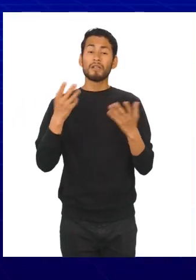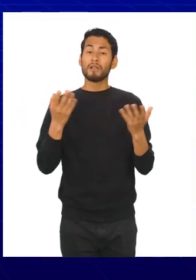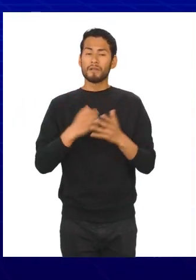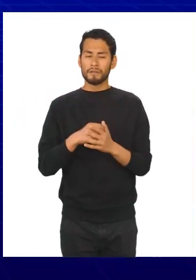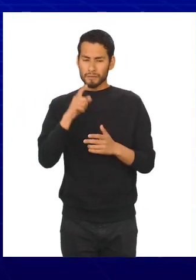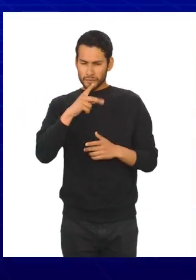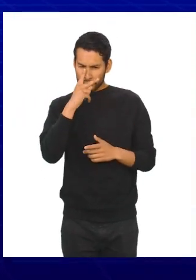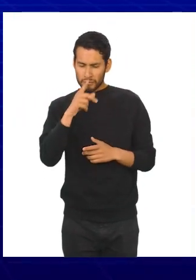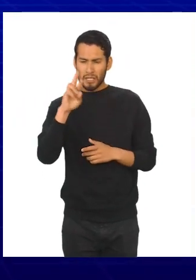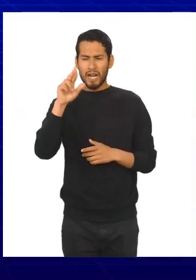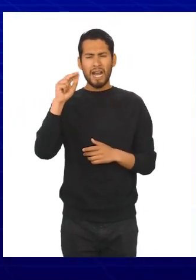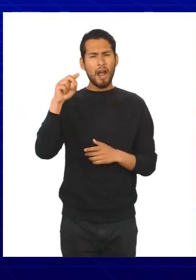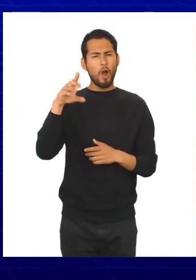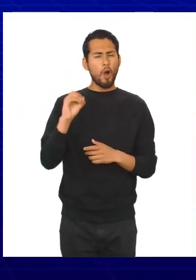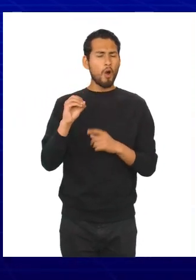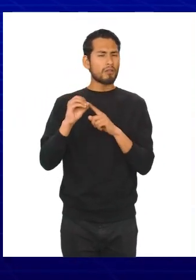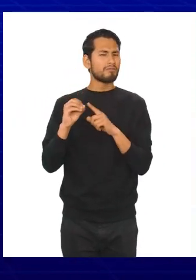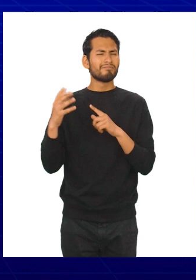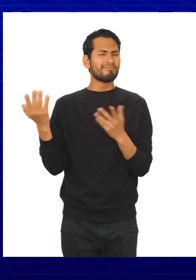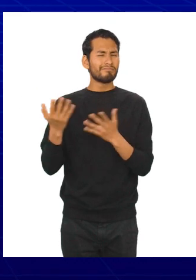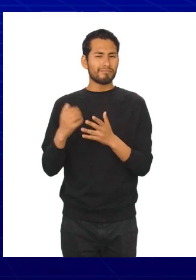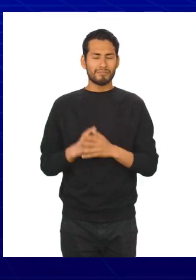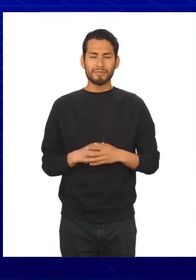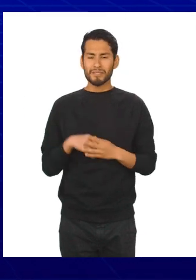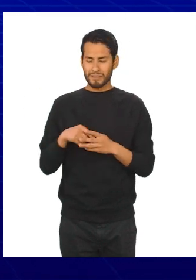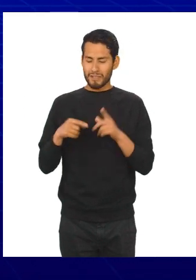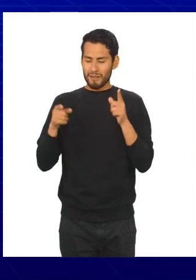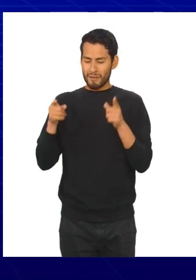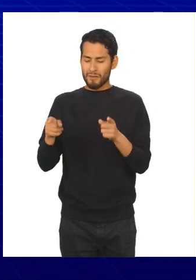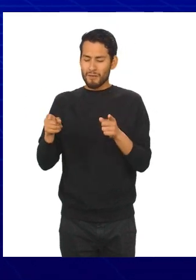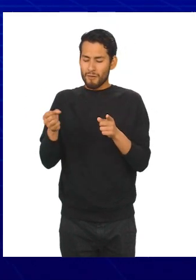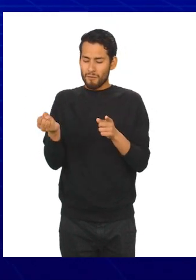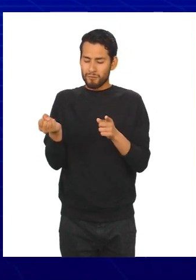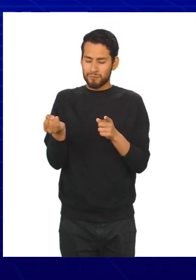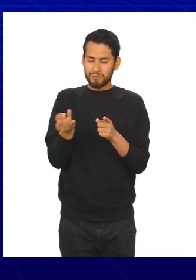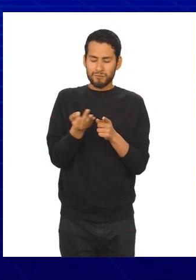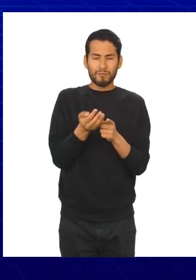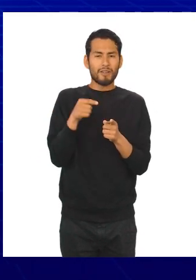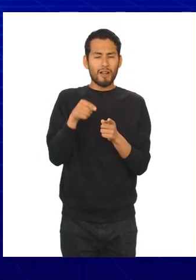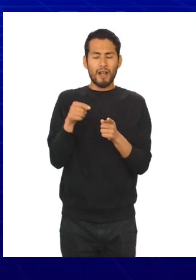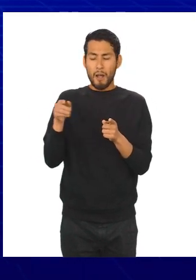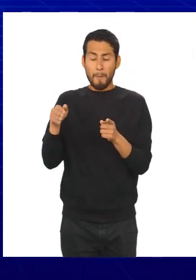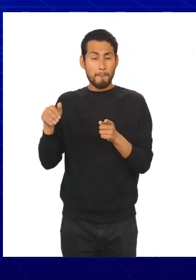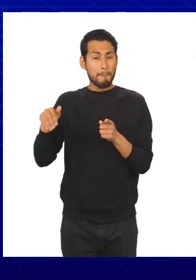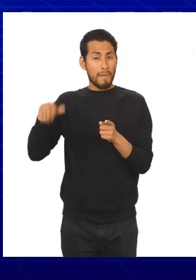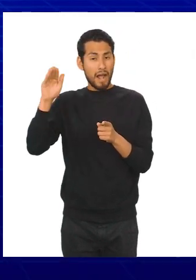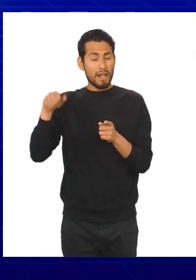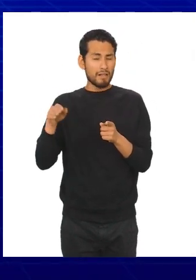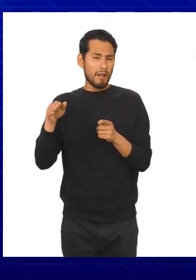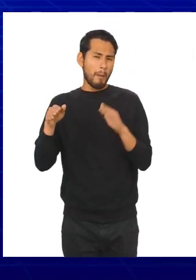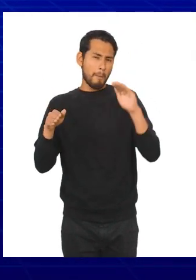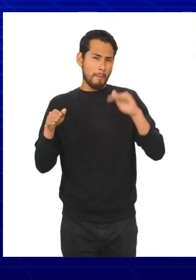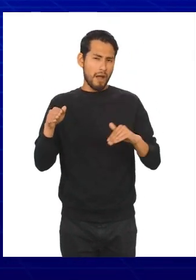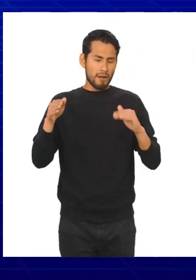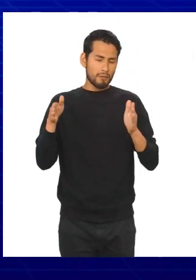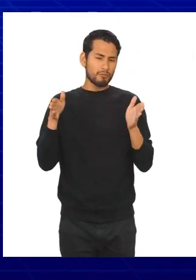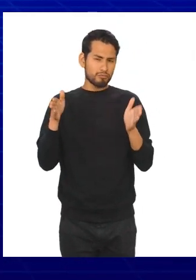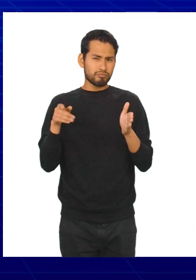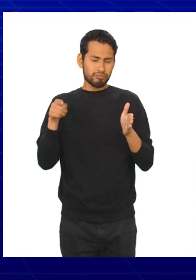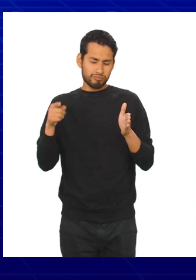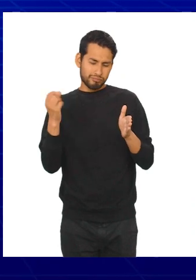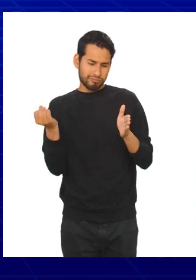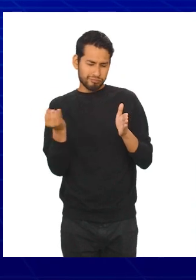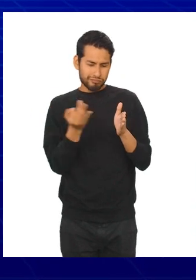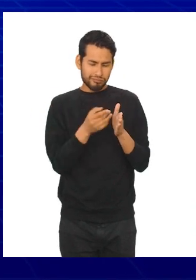determinar el rango, también conocido como recorrido, que es la diferencia entre el valor más alto y el más bajo de un